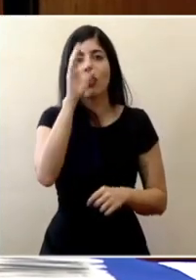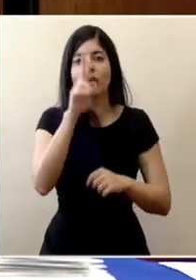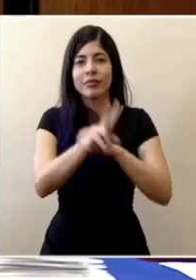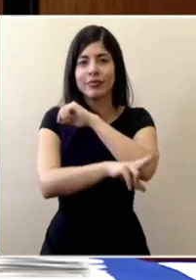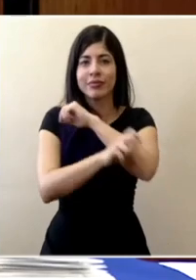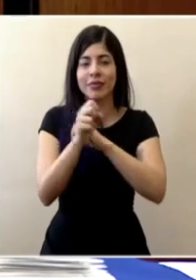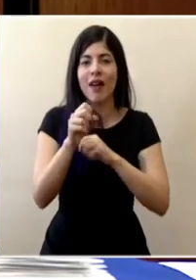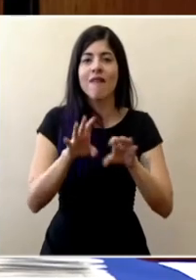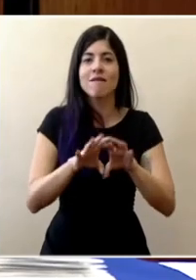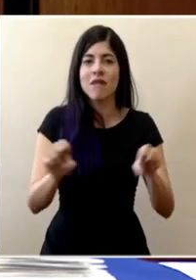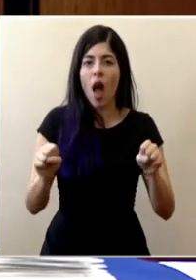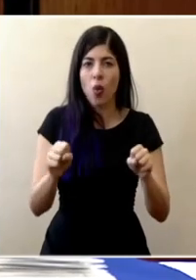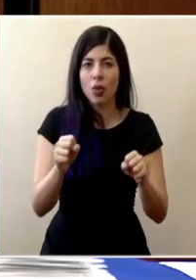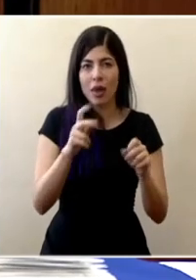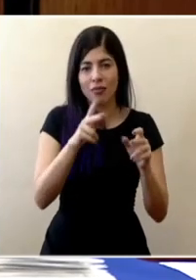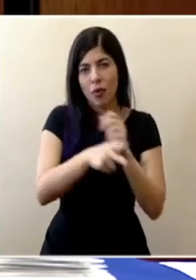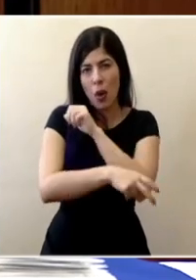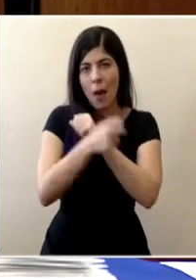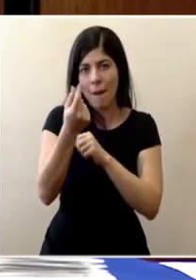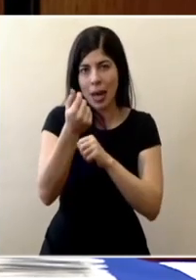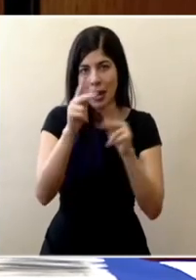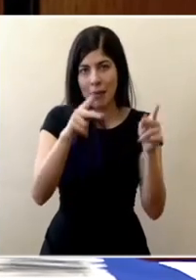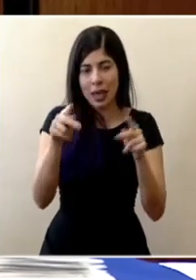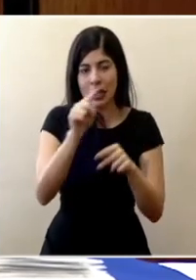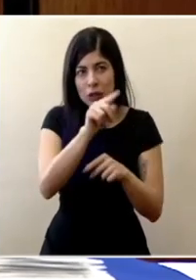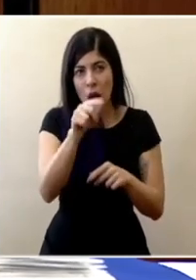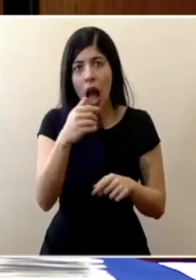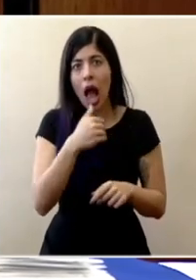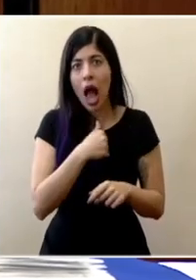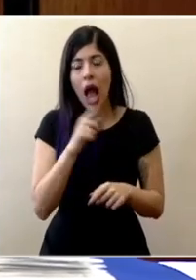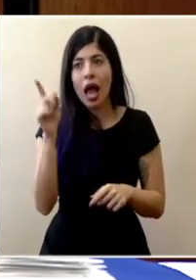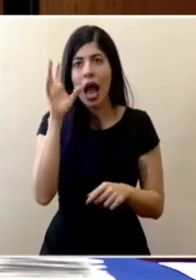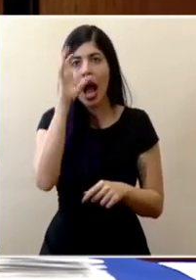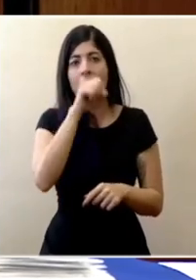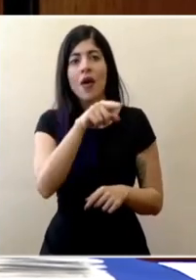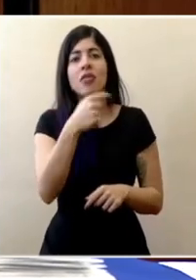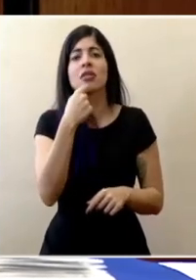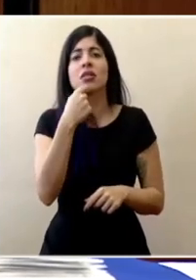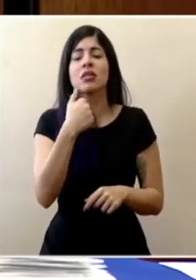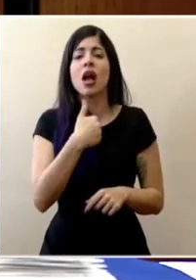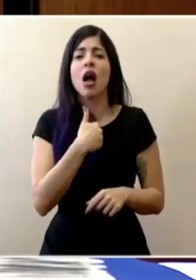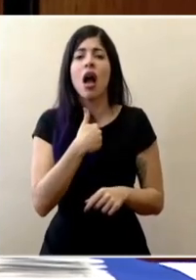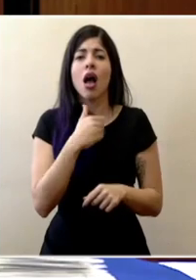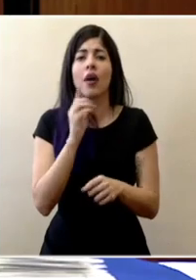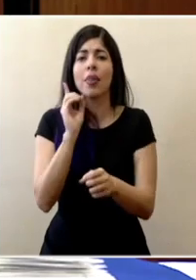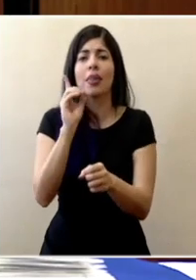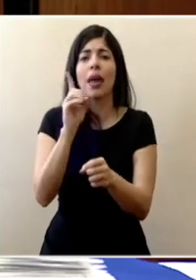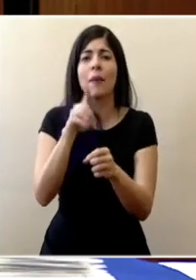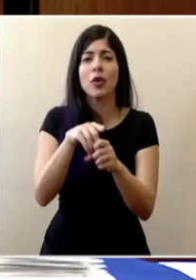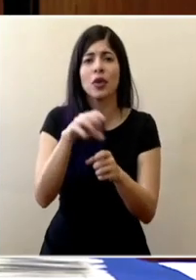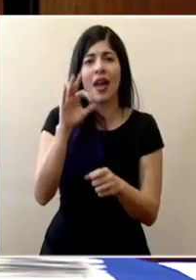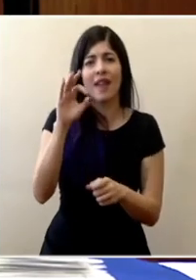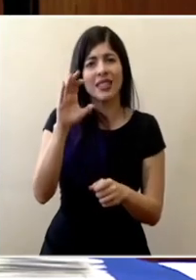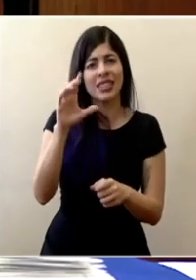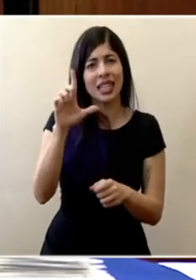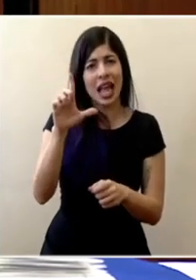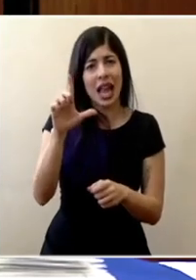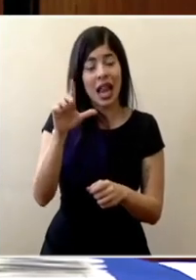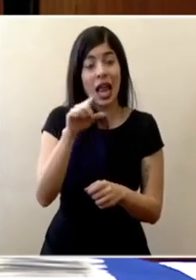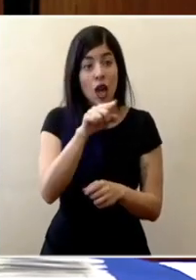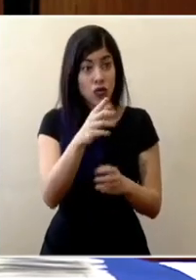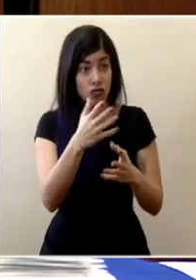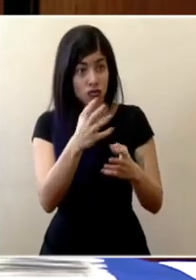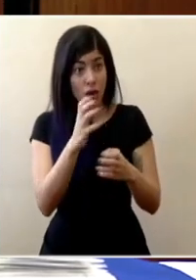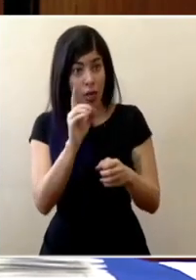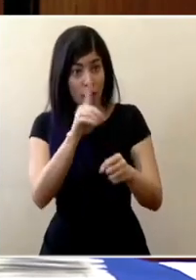personas, hacer un fraude, donde les dicen que se están haciendo depósitos del FSL y que para